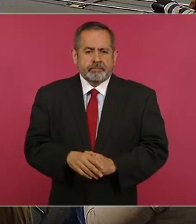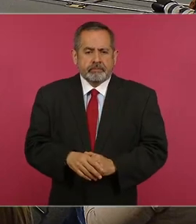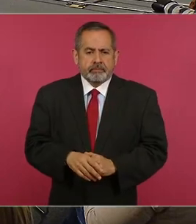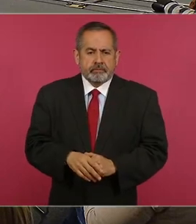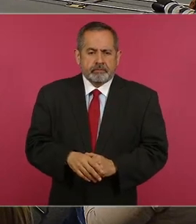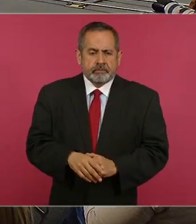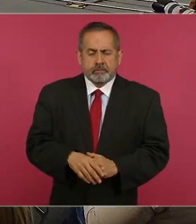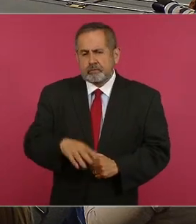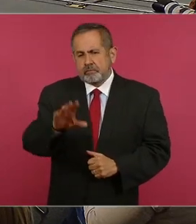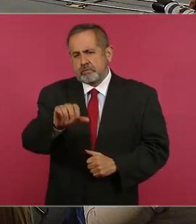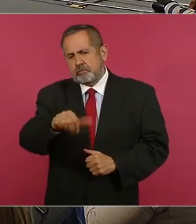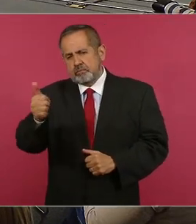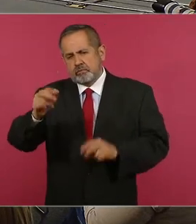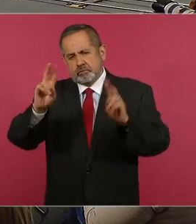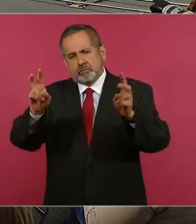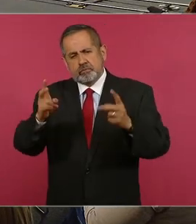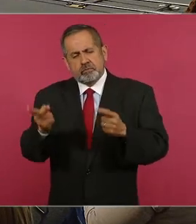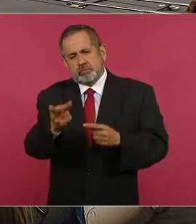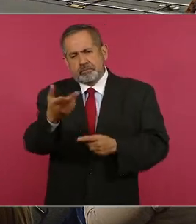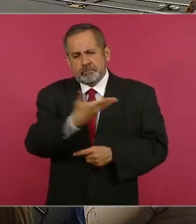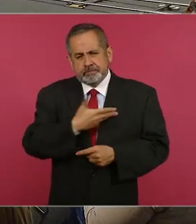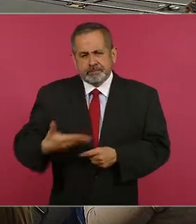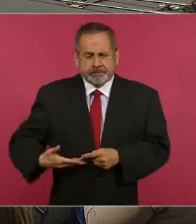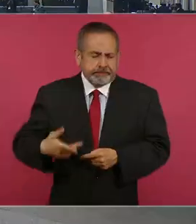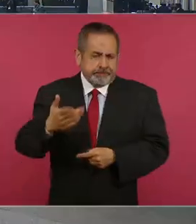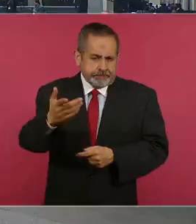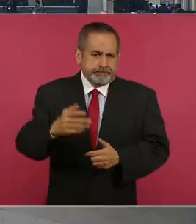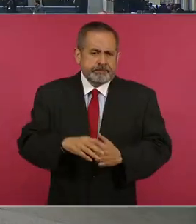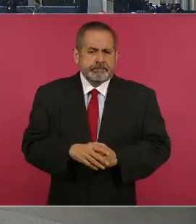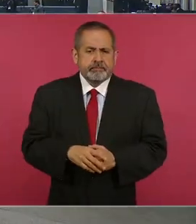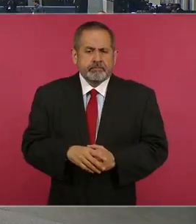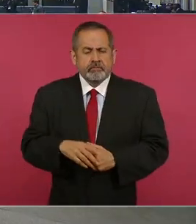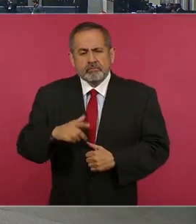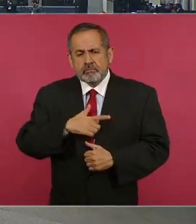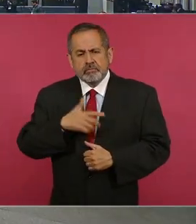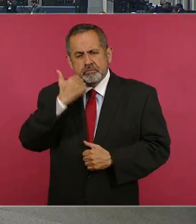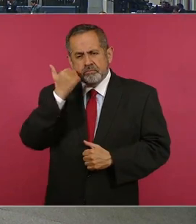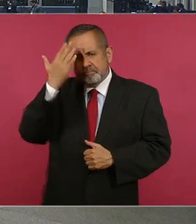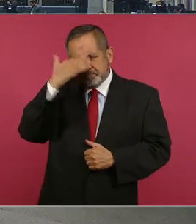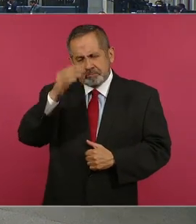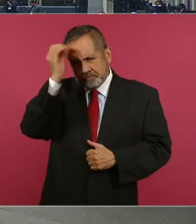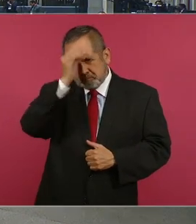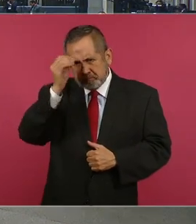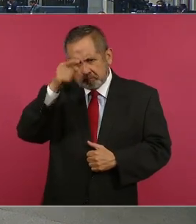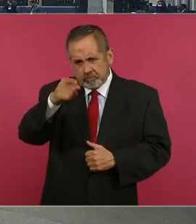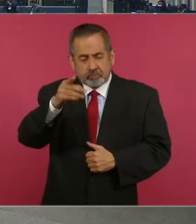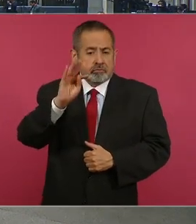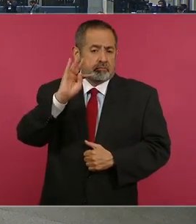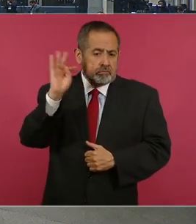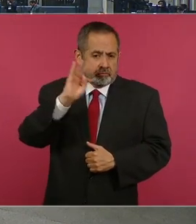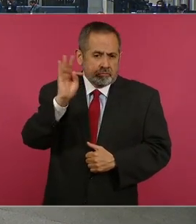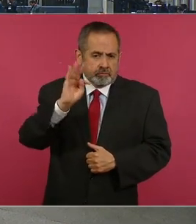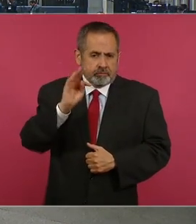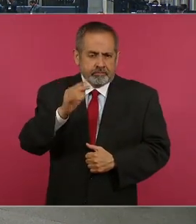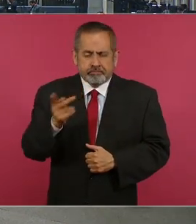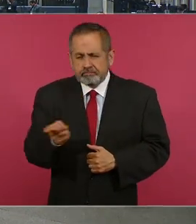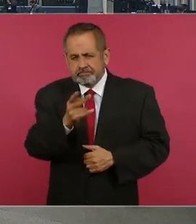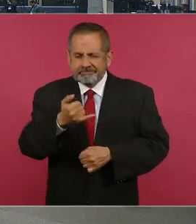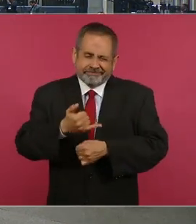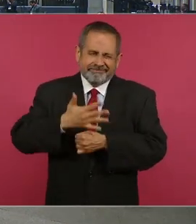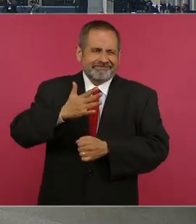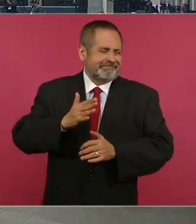otro tema, señor presidente, le voy a hacer una pregunta que me gustaría saber su opinión, porque a lo mejor resulta un poco incómoda.